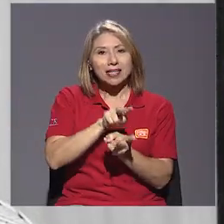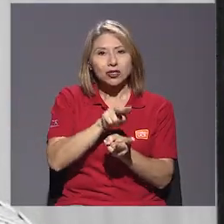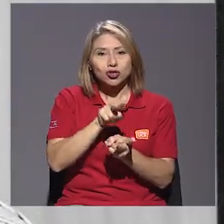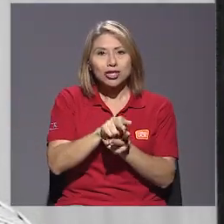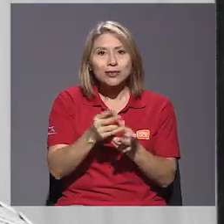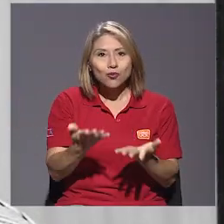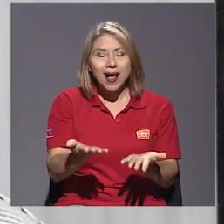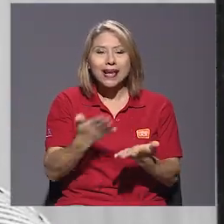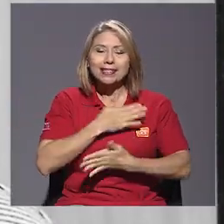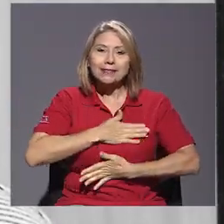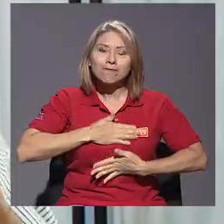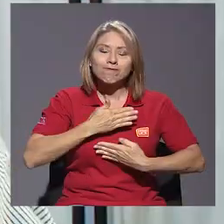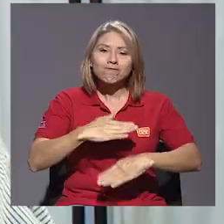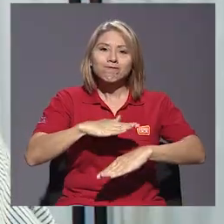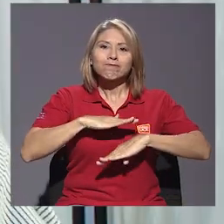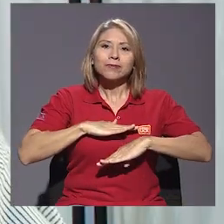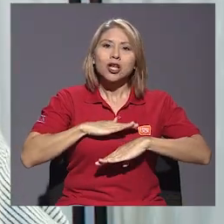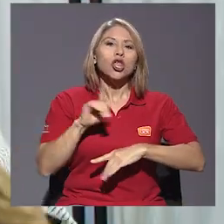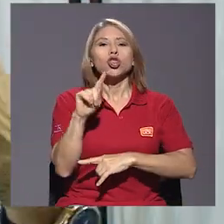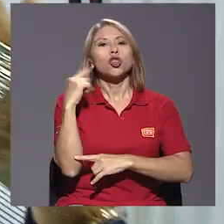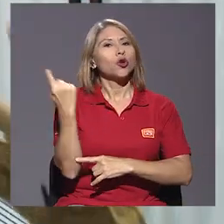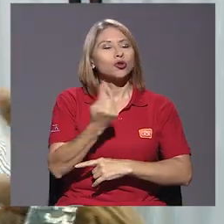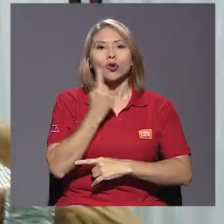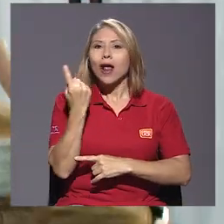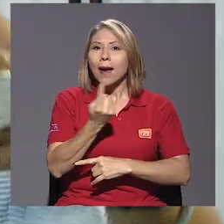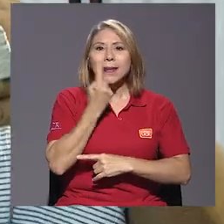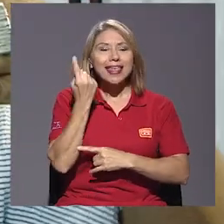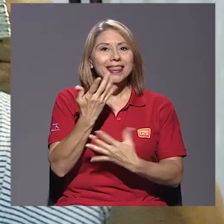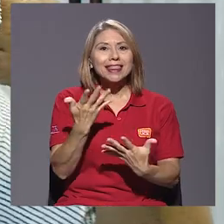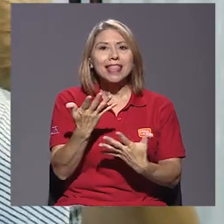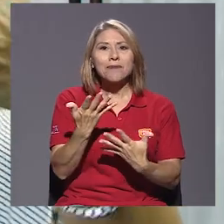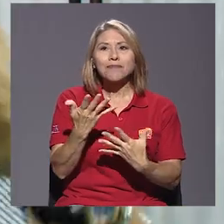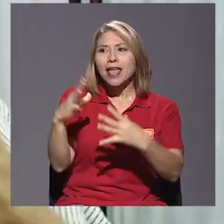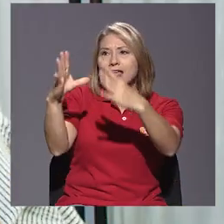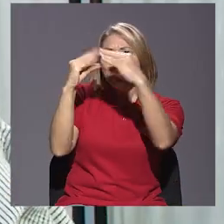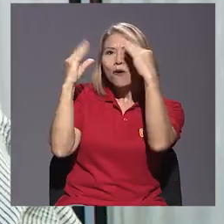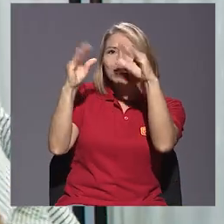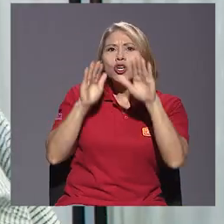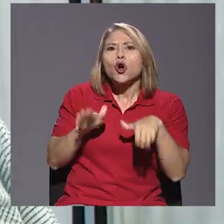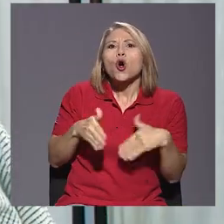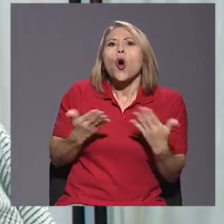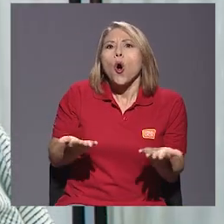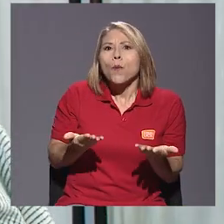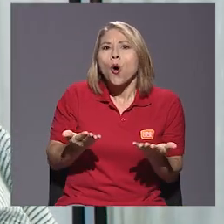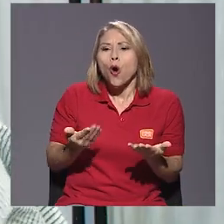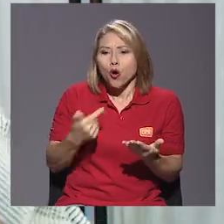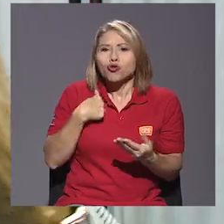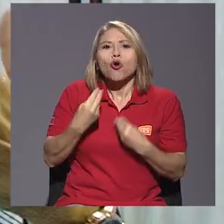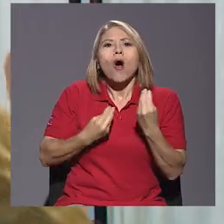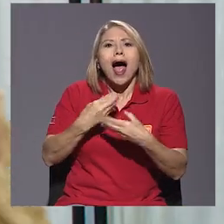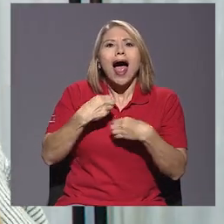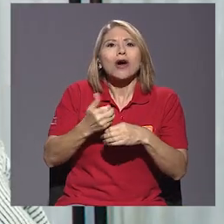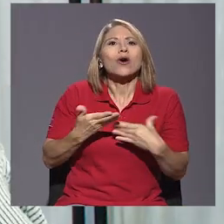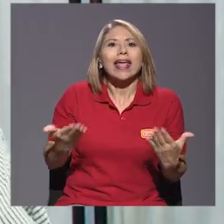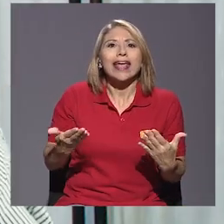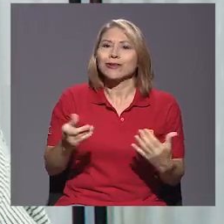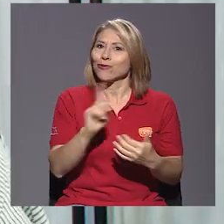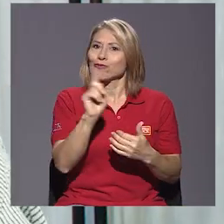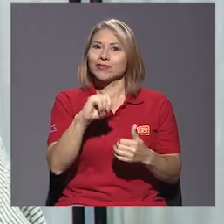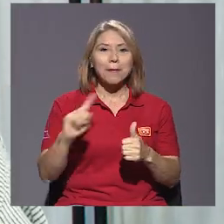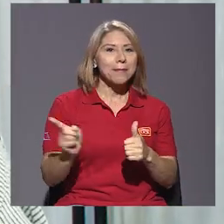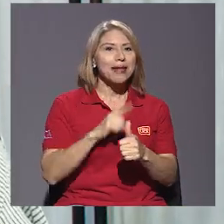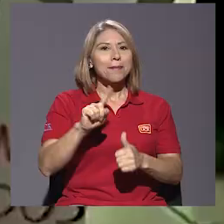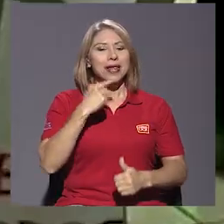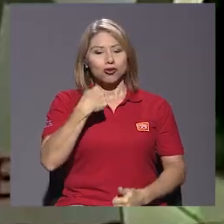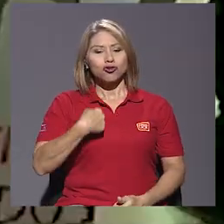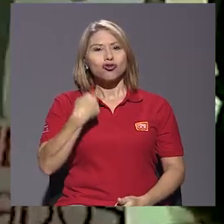relaciones sexuales pasan no solo por la información del cómo o del qué hago. Pasa primero por quién